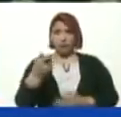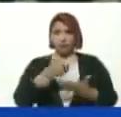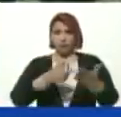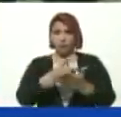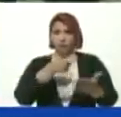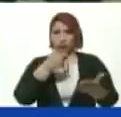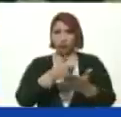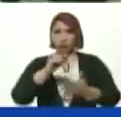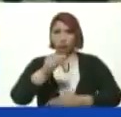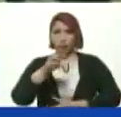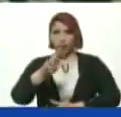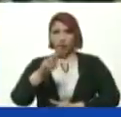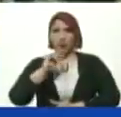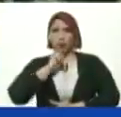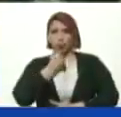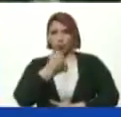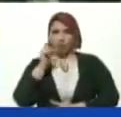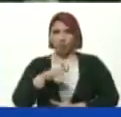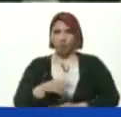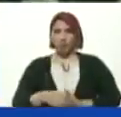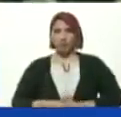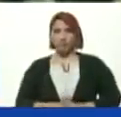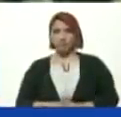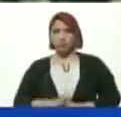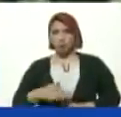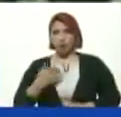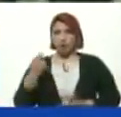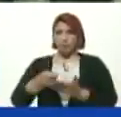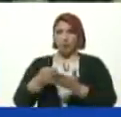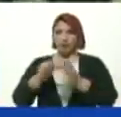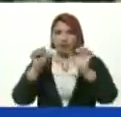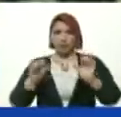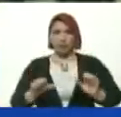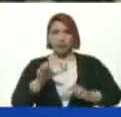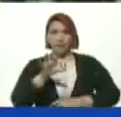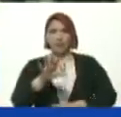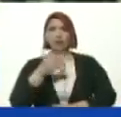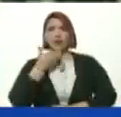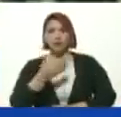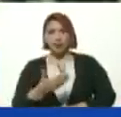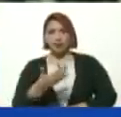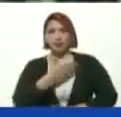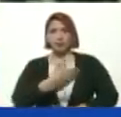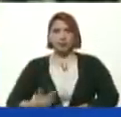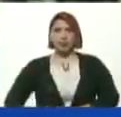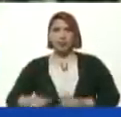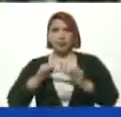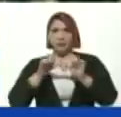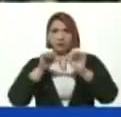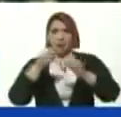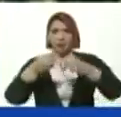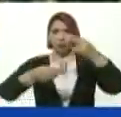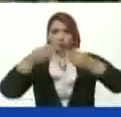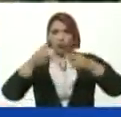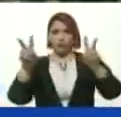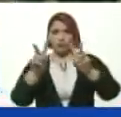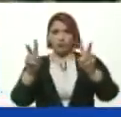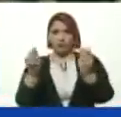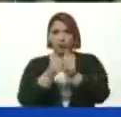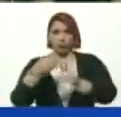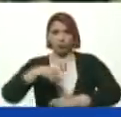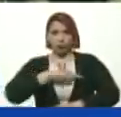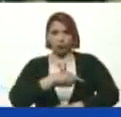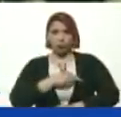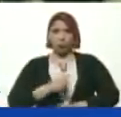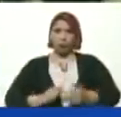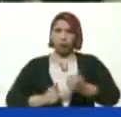este código QR Y le llega el subsidio A su sistema patria Gracias presidente Por seguir construyendo Victorias con nosotros Por